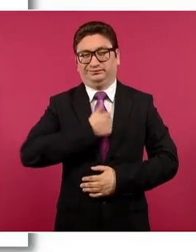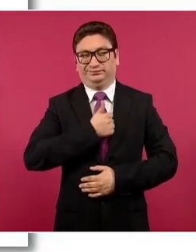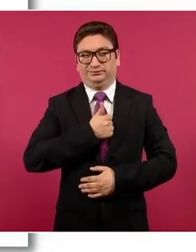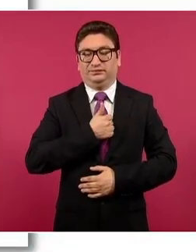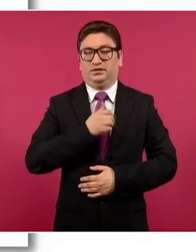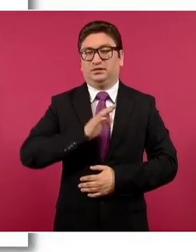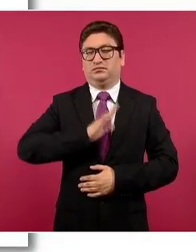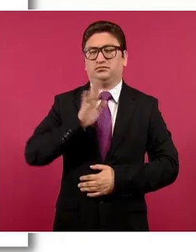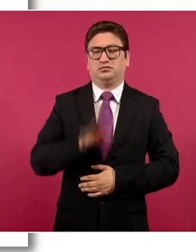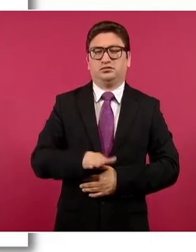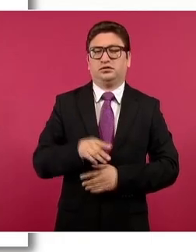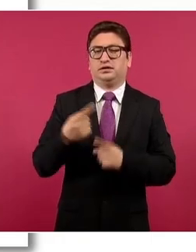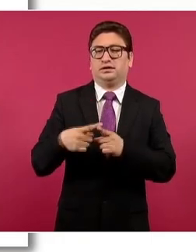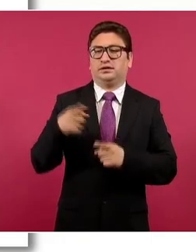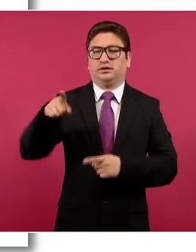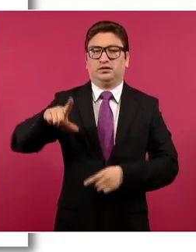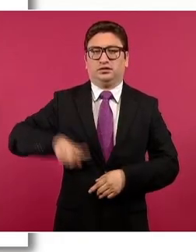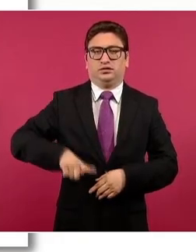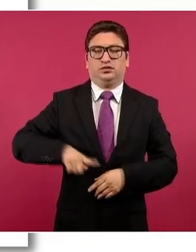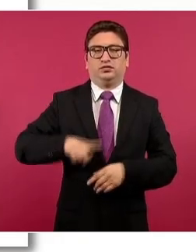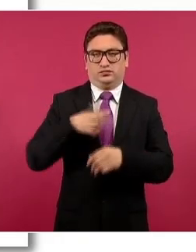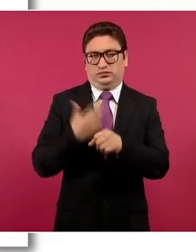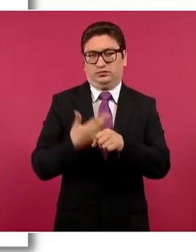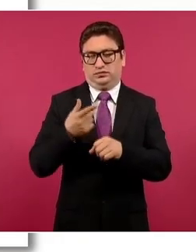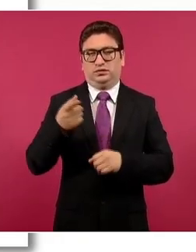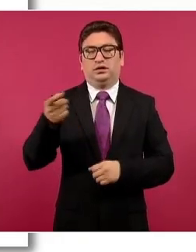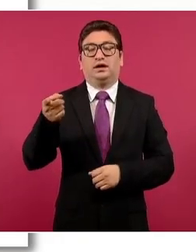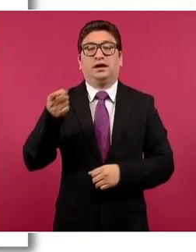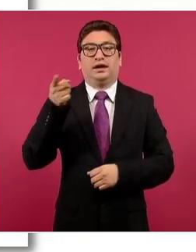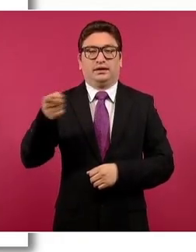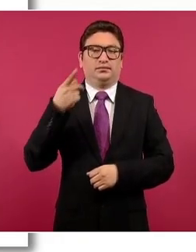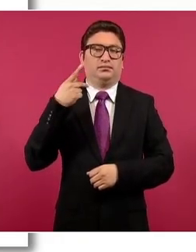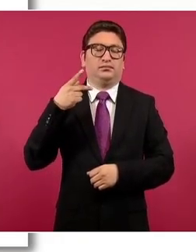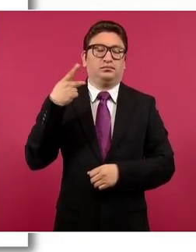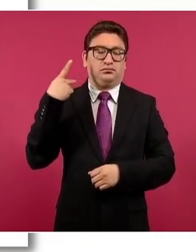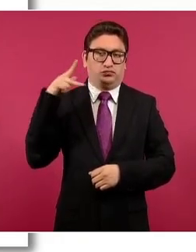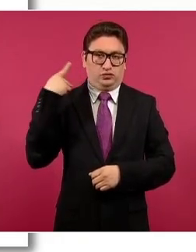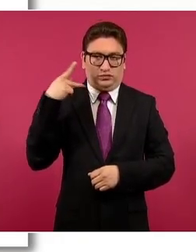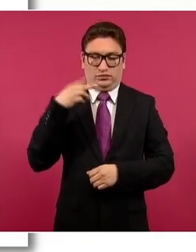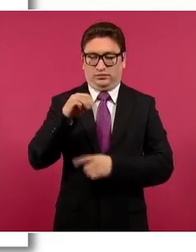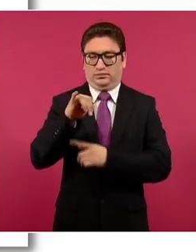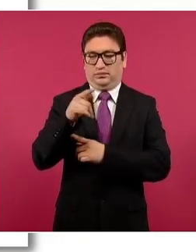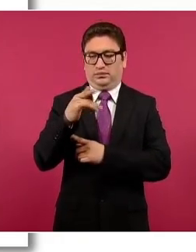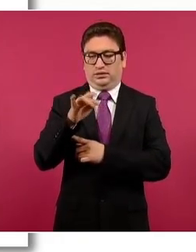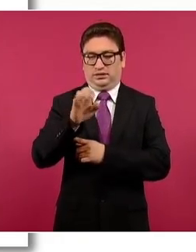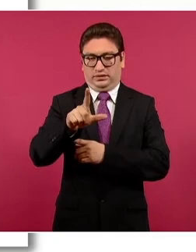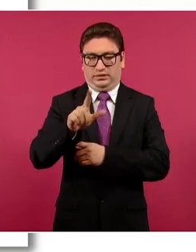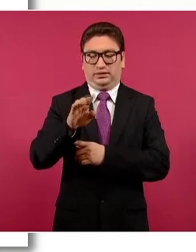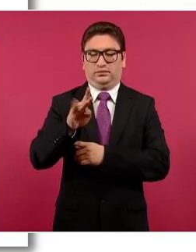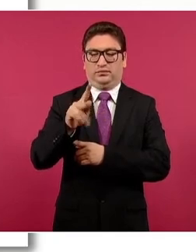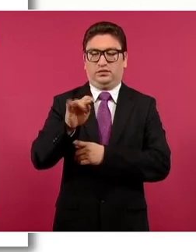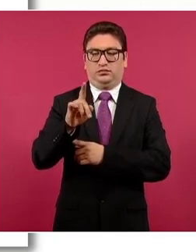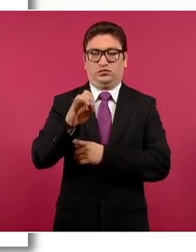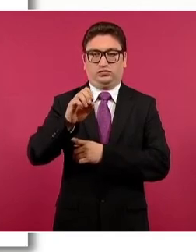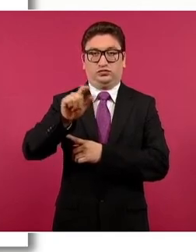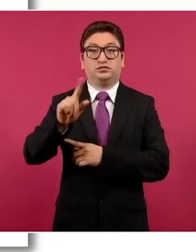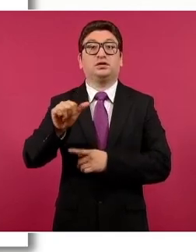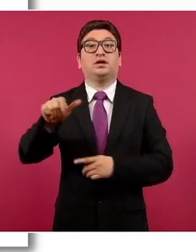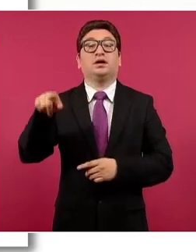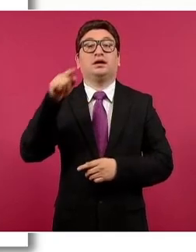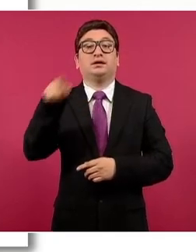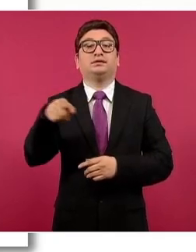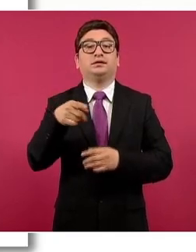el gobernador de Puebla, Miguel Barbosa. Y esto fue lo que